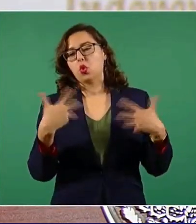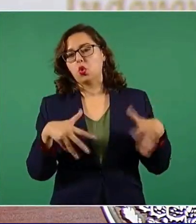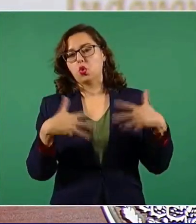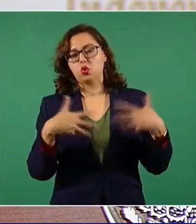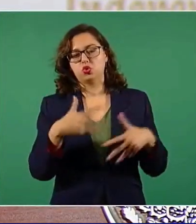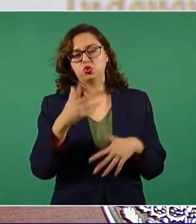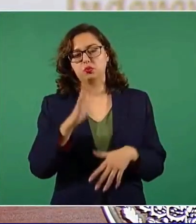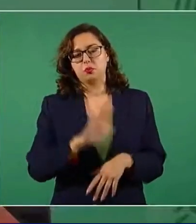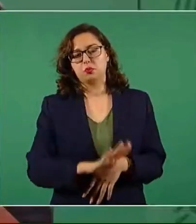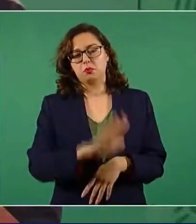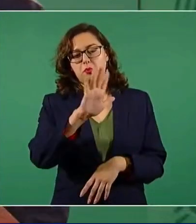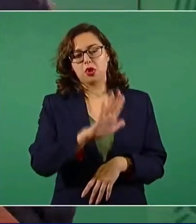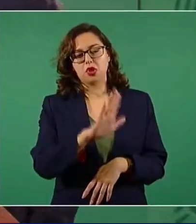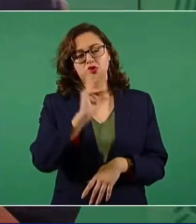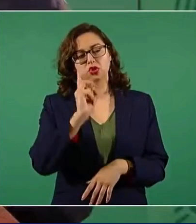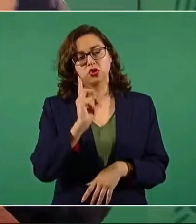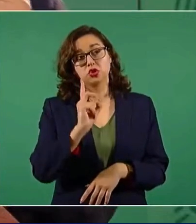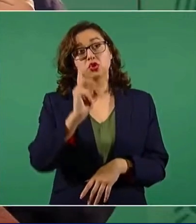Camín y todos. Entonces,